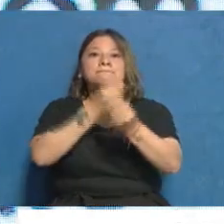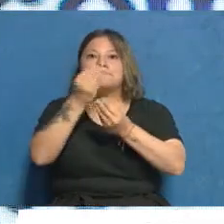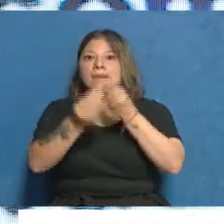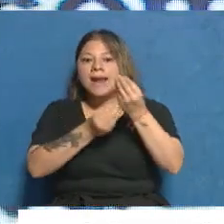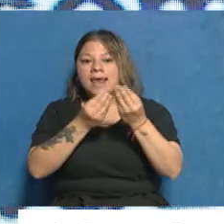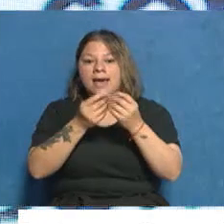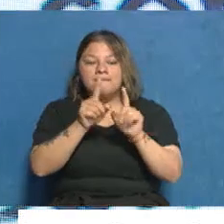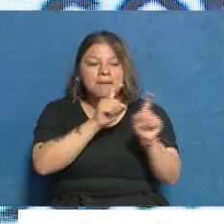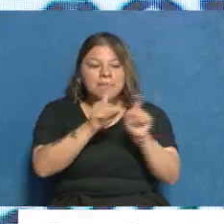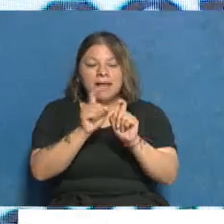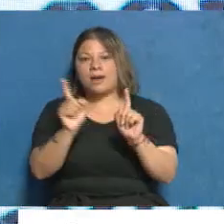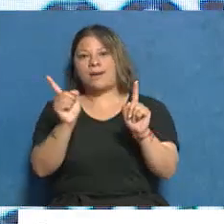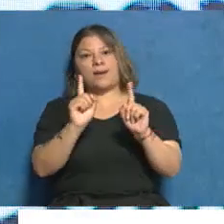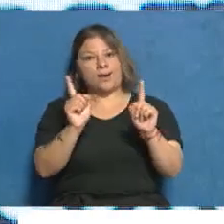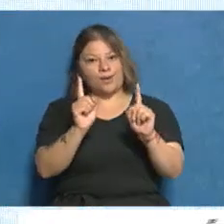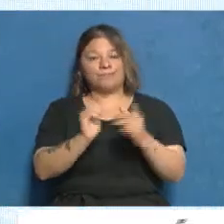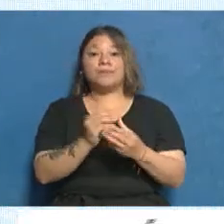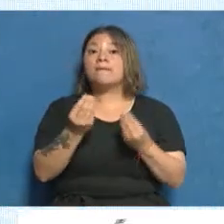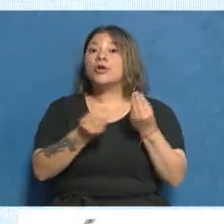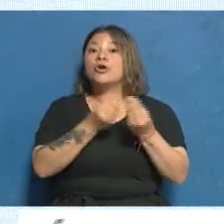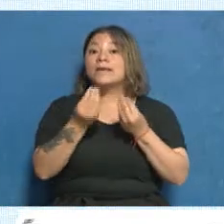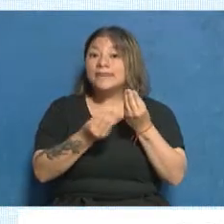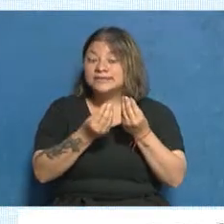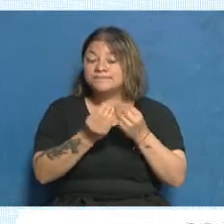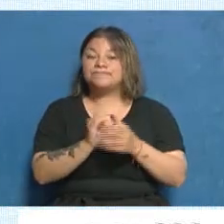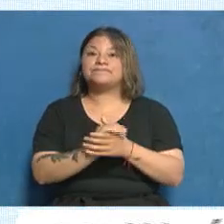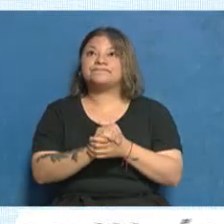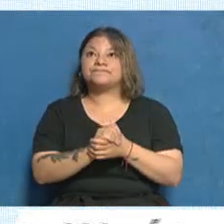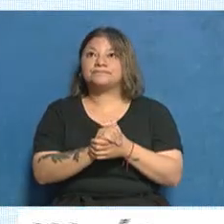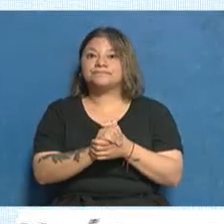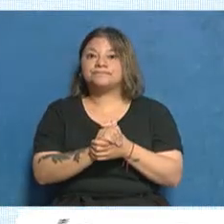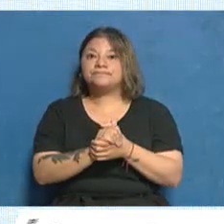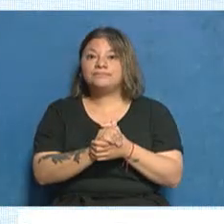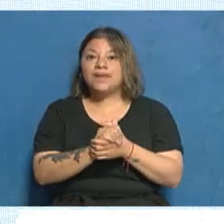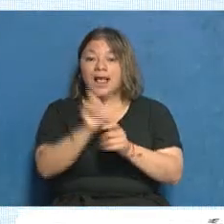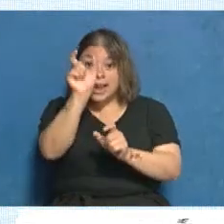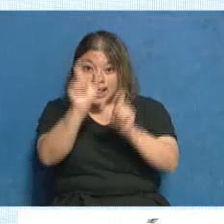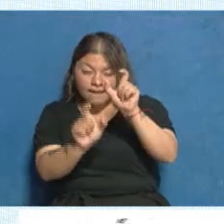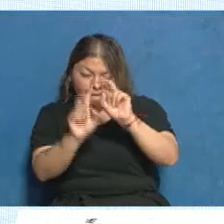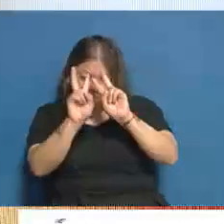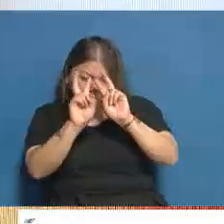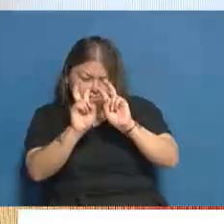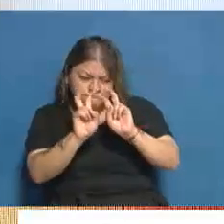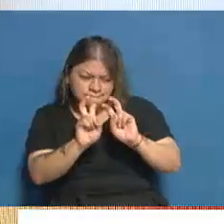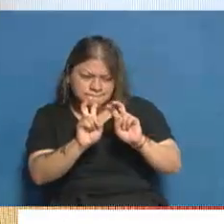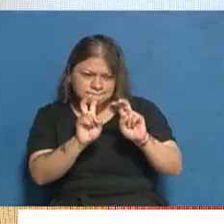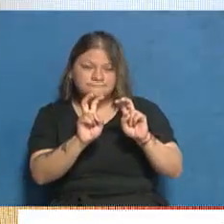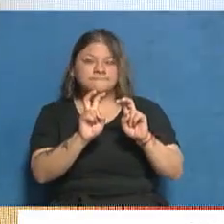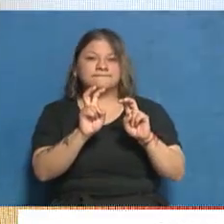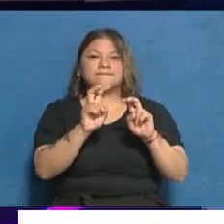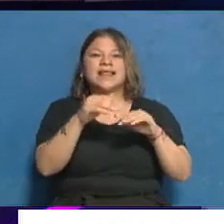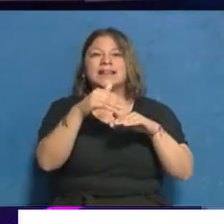ser detectadas. Pero ¿qué es lo que sucede? Los investigadores detectan direcciones IP,